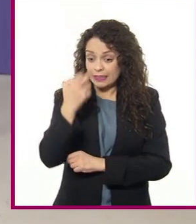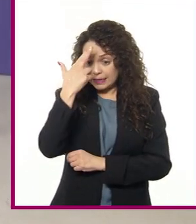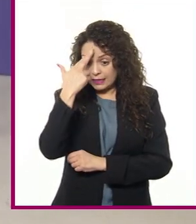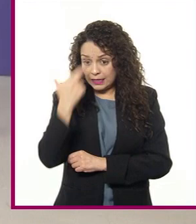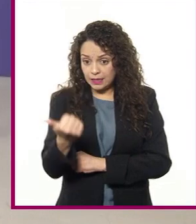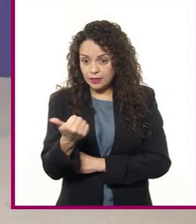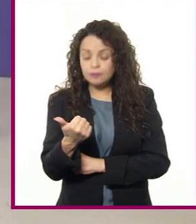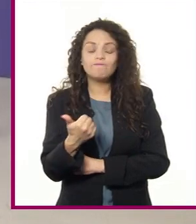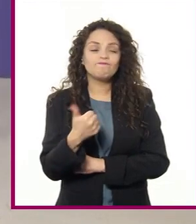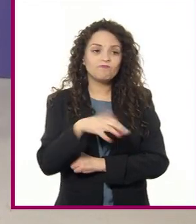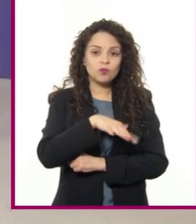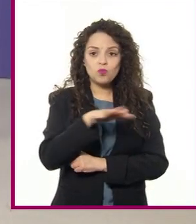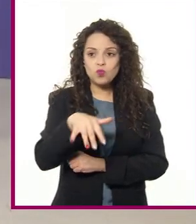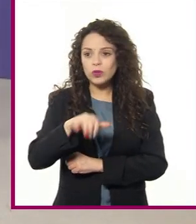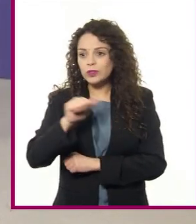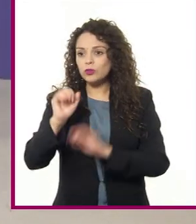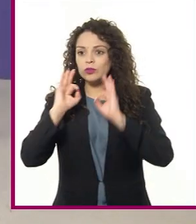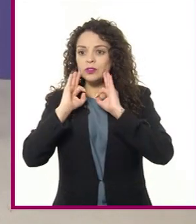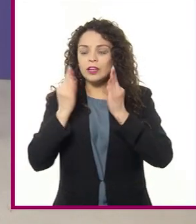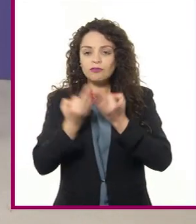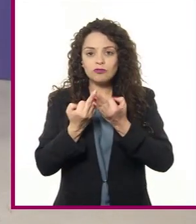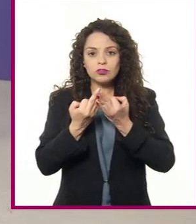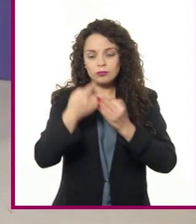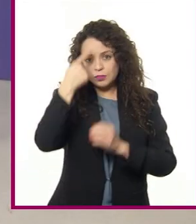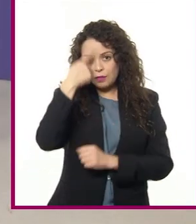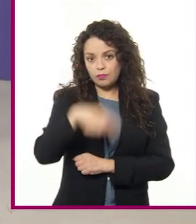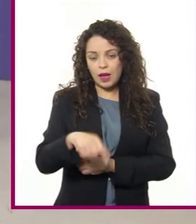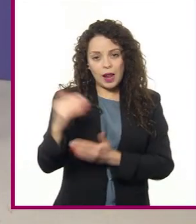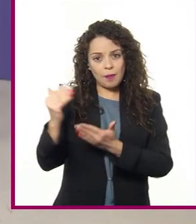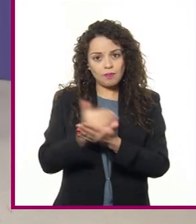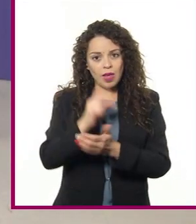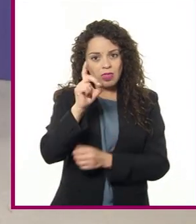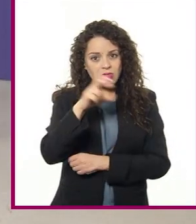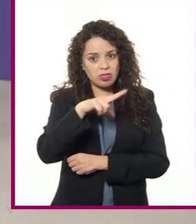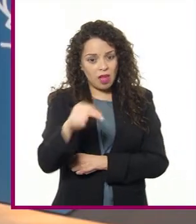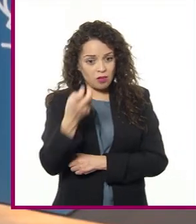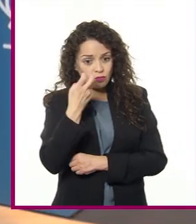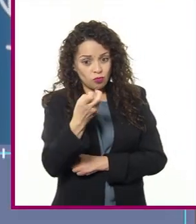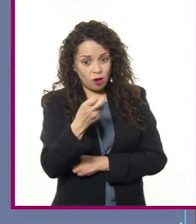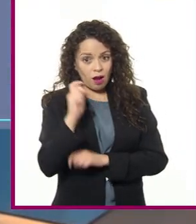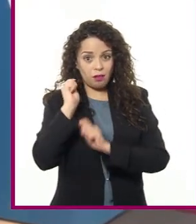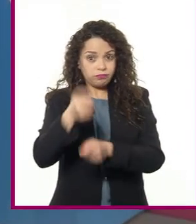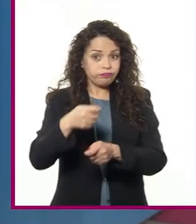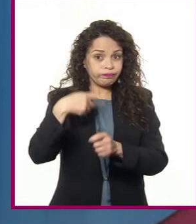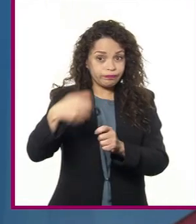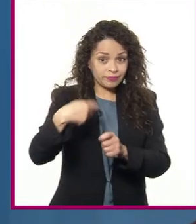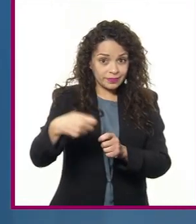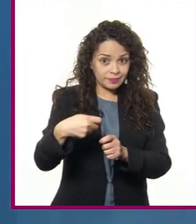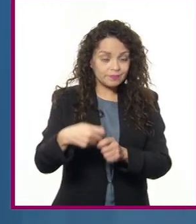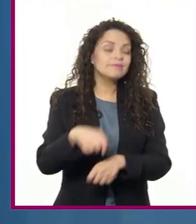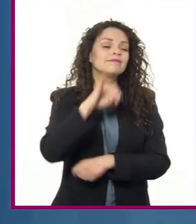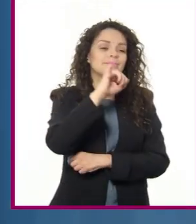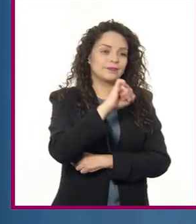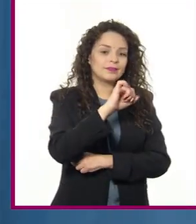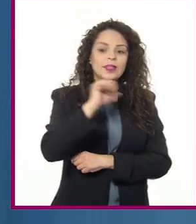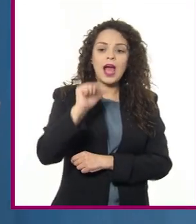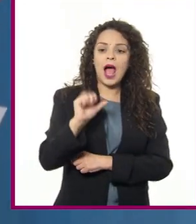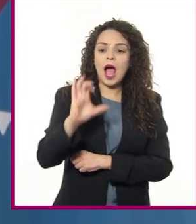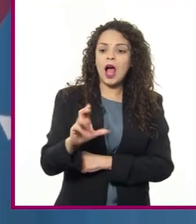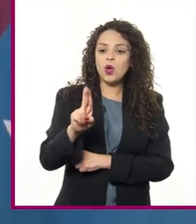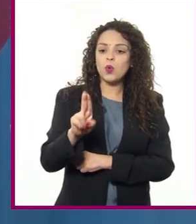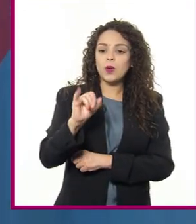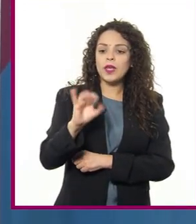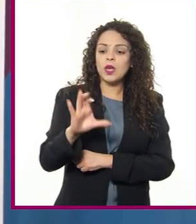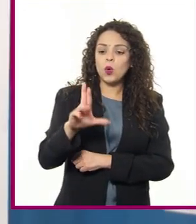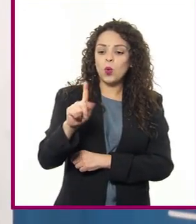¿se han buscado algunas alternativas que dañen menos? 19. Sí. 20. acuicultura es una